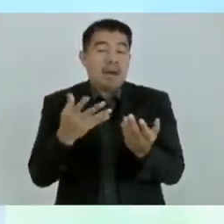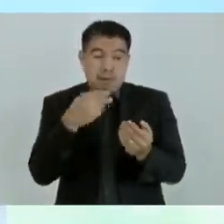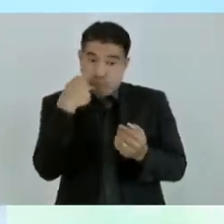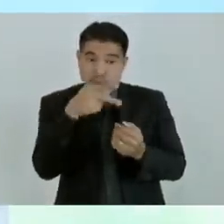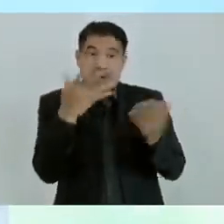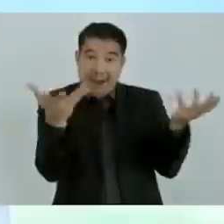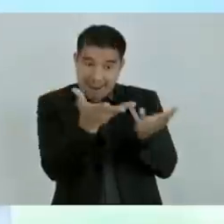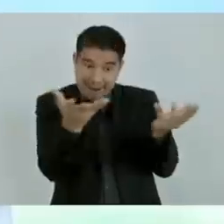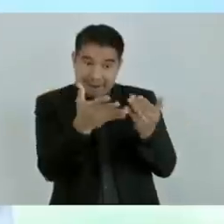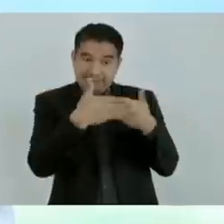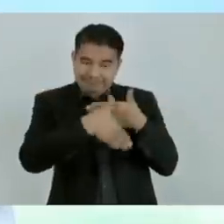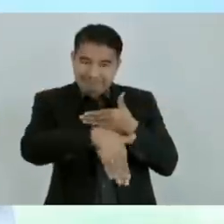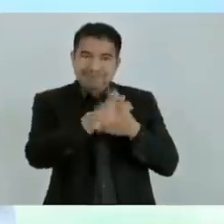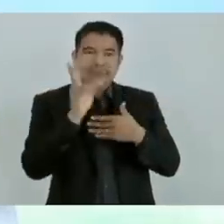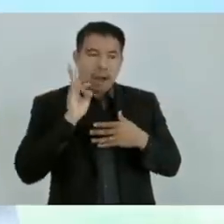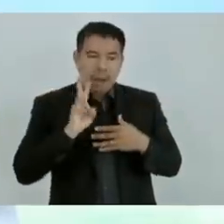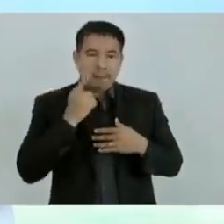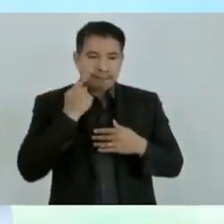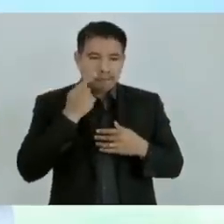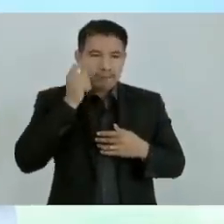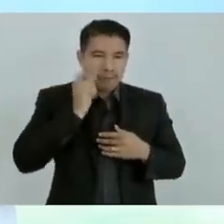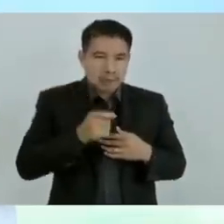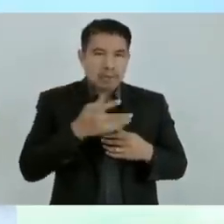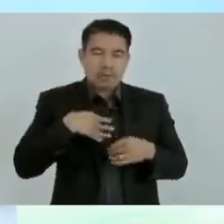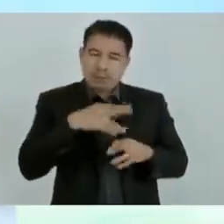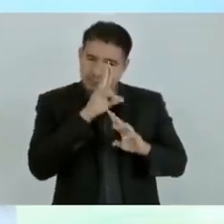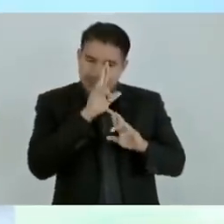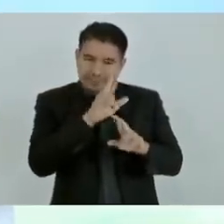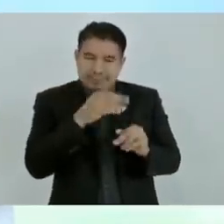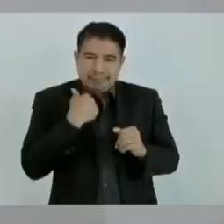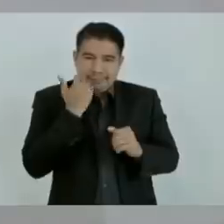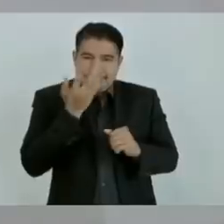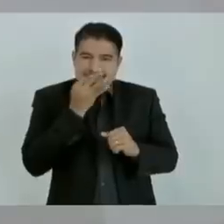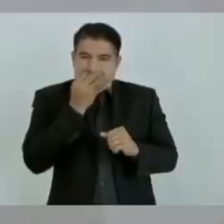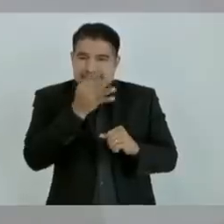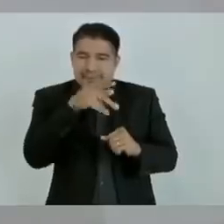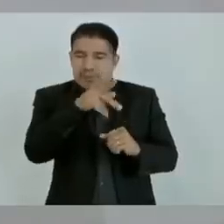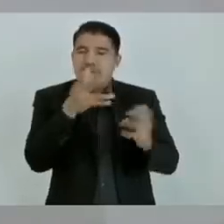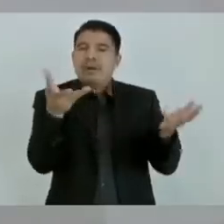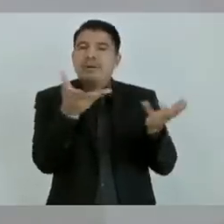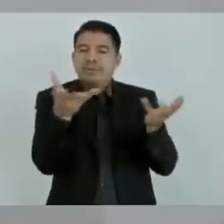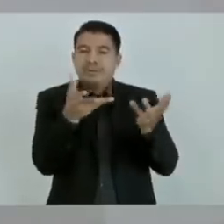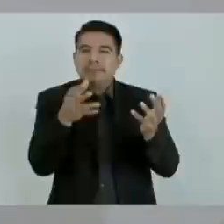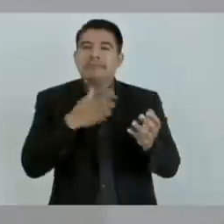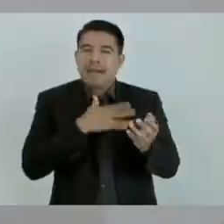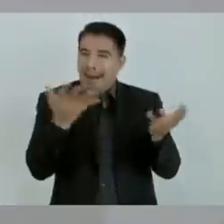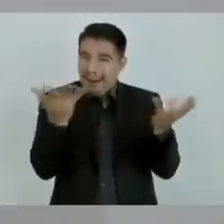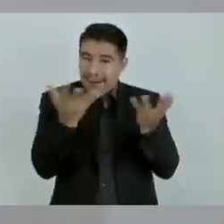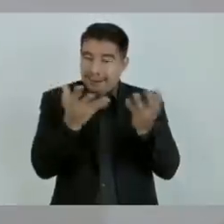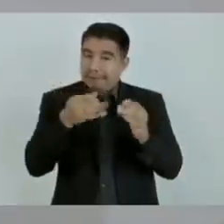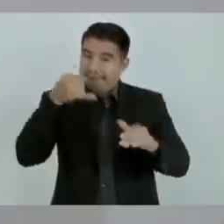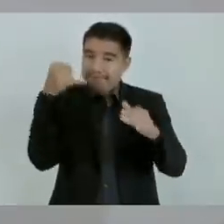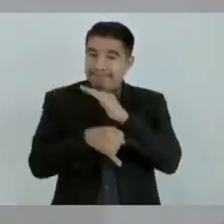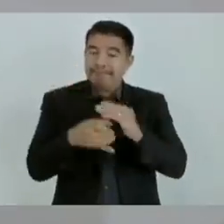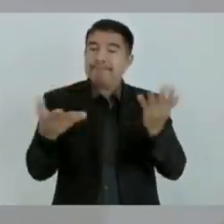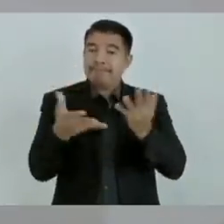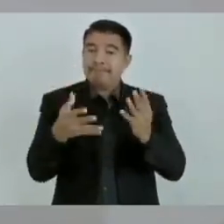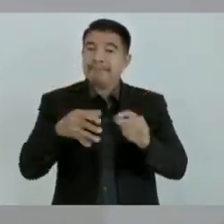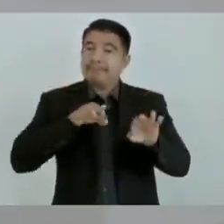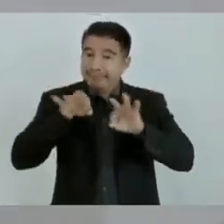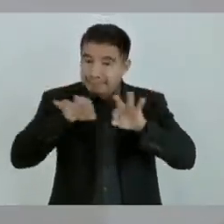aeropuerto. Estoy pidiendo de manera muy respetuosa a quien tiene la concesión que se aplique a fondo. Si